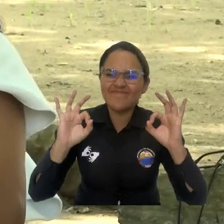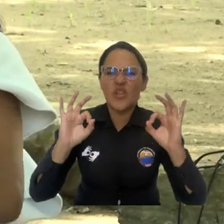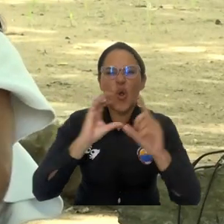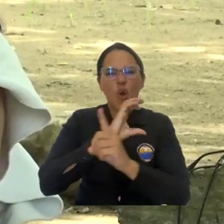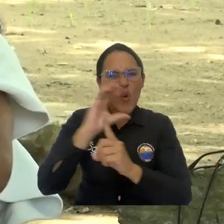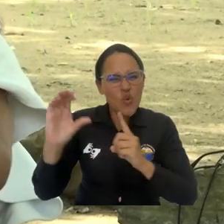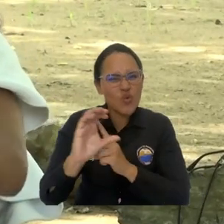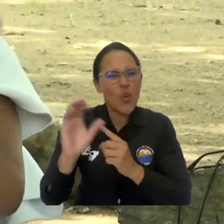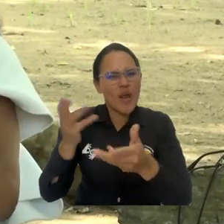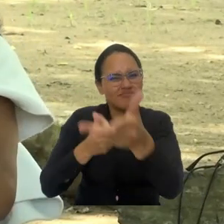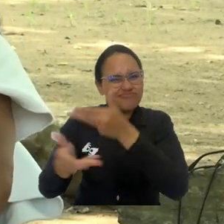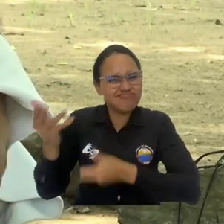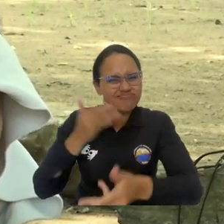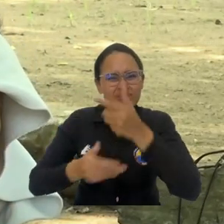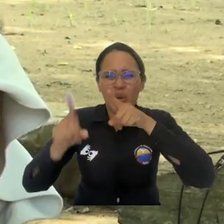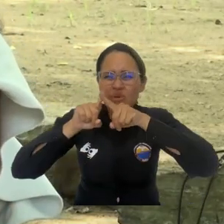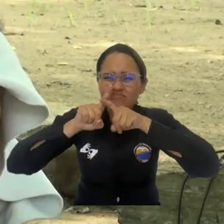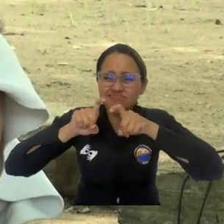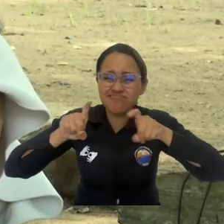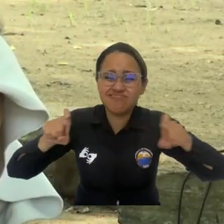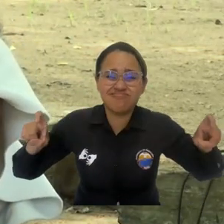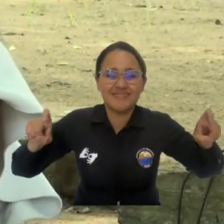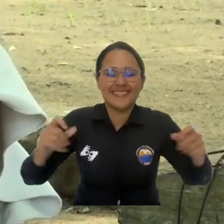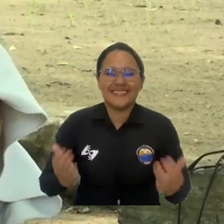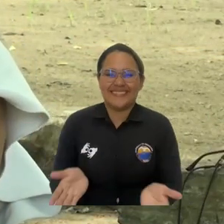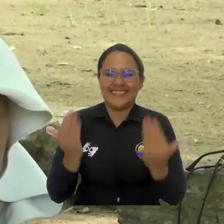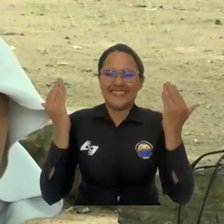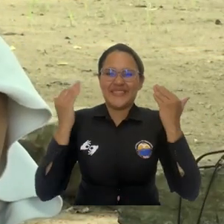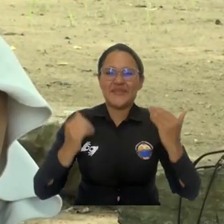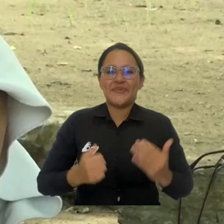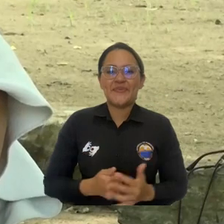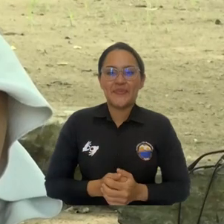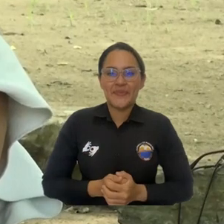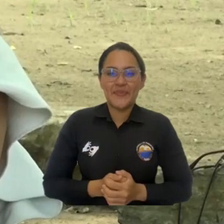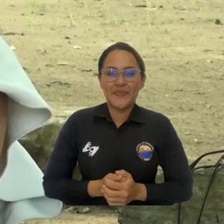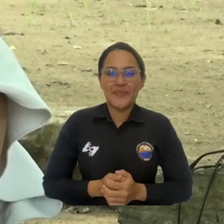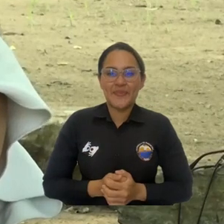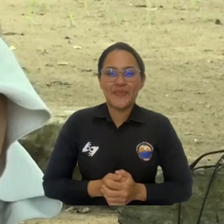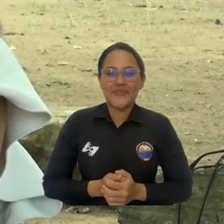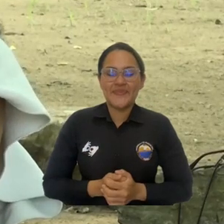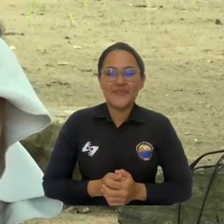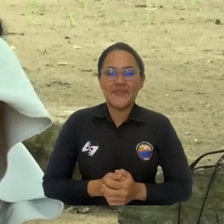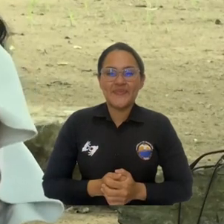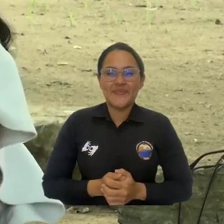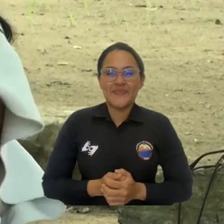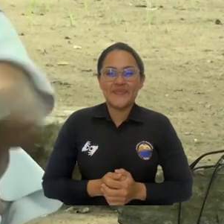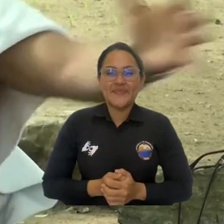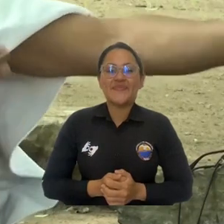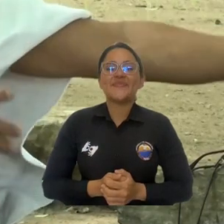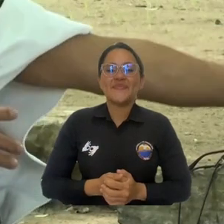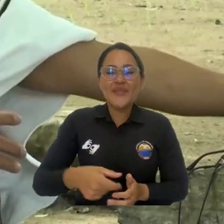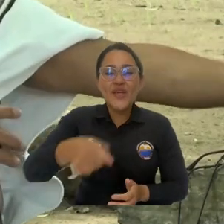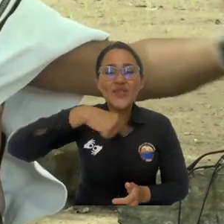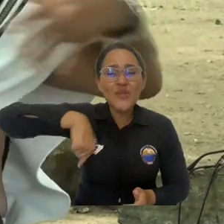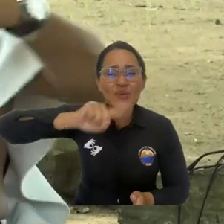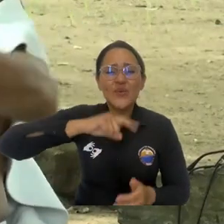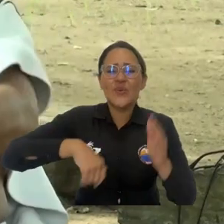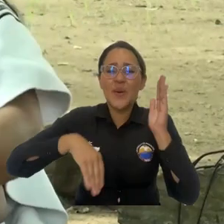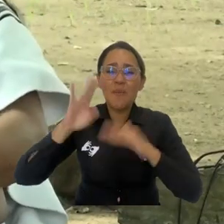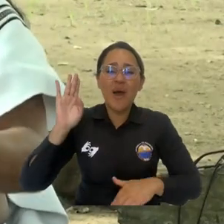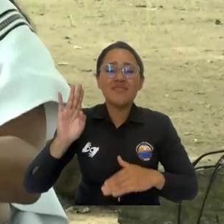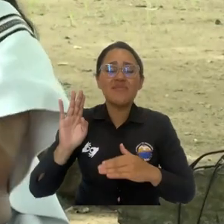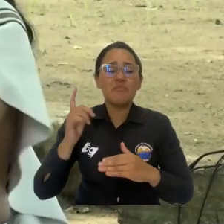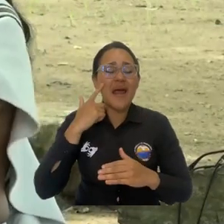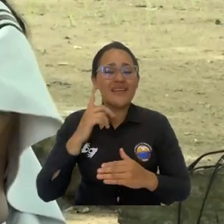en la preservación de esa diversidad. Yo lo plantearía así, si es decir que nosotros nos aislamos y